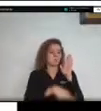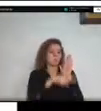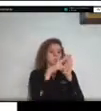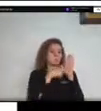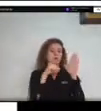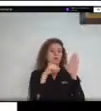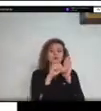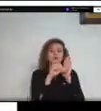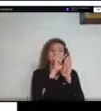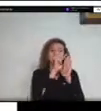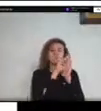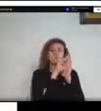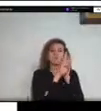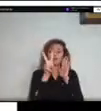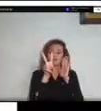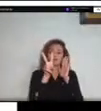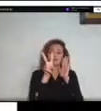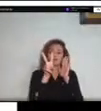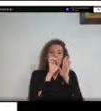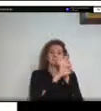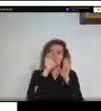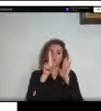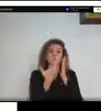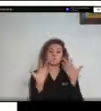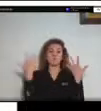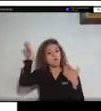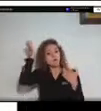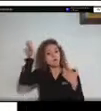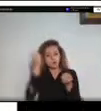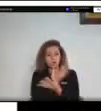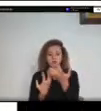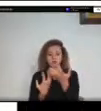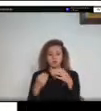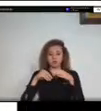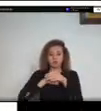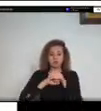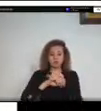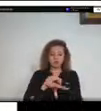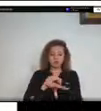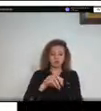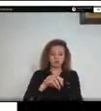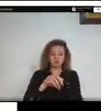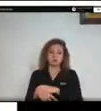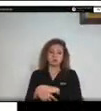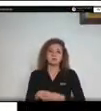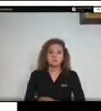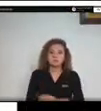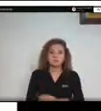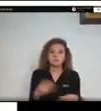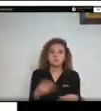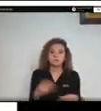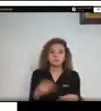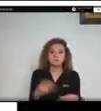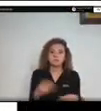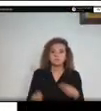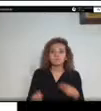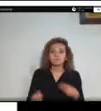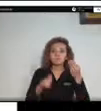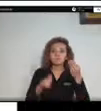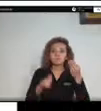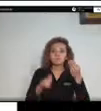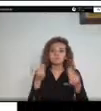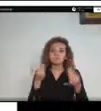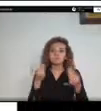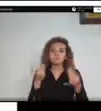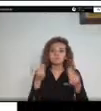o de otros objetos y también realizar fogatas durante los paseos de olla que es como